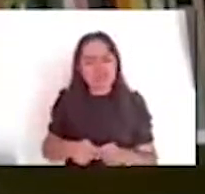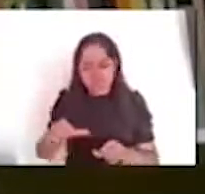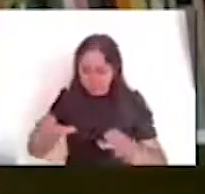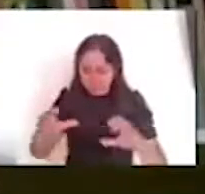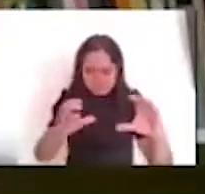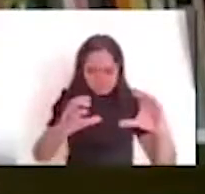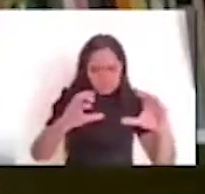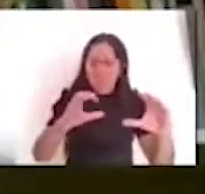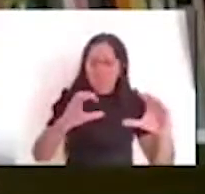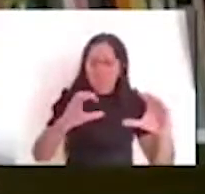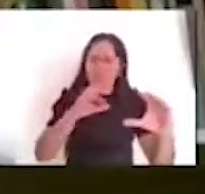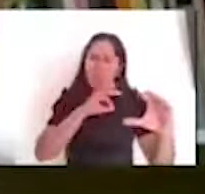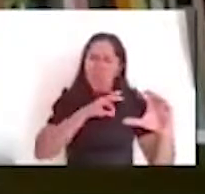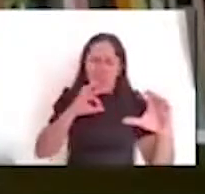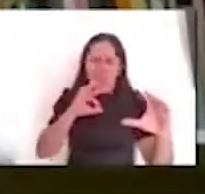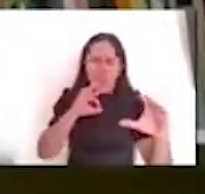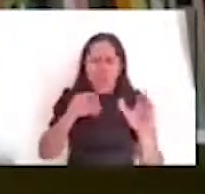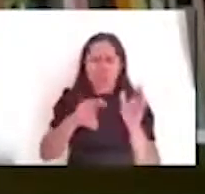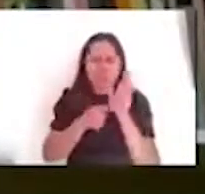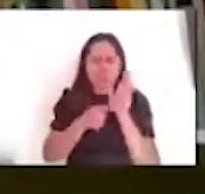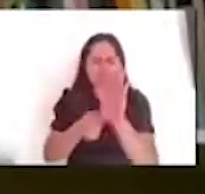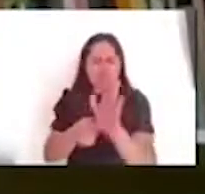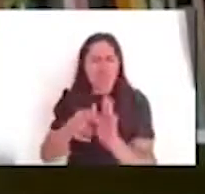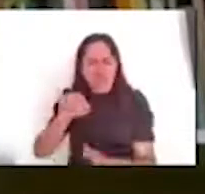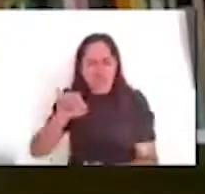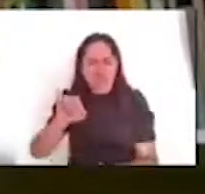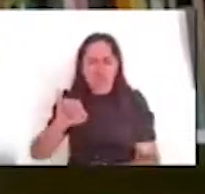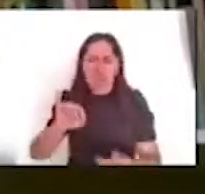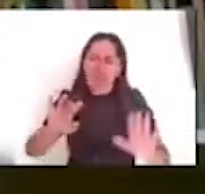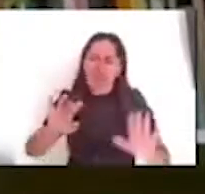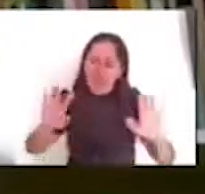sí vale la pena que se puedan exhibir estos vestigios.